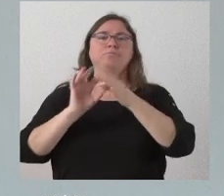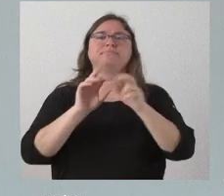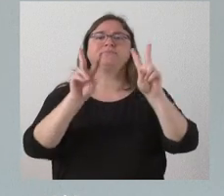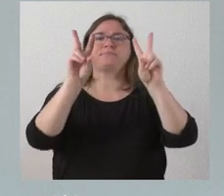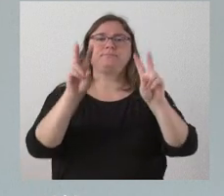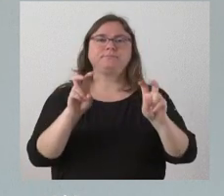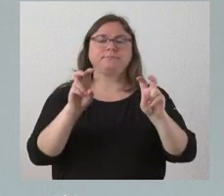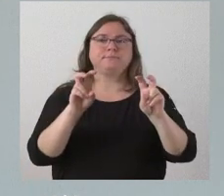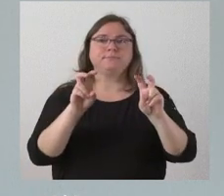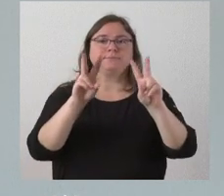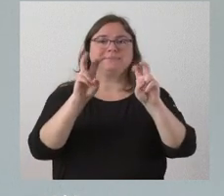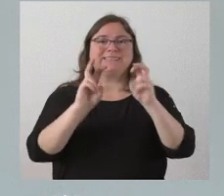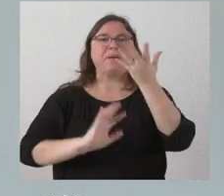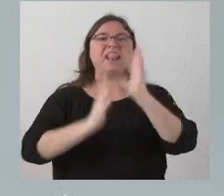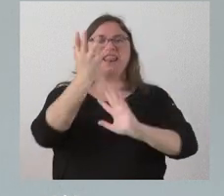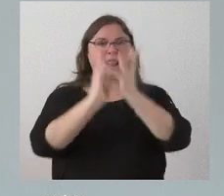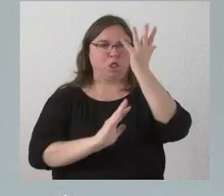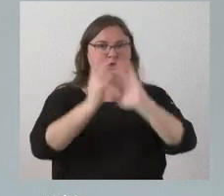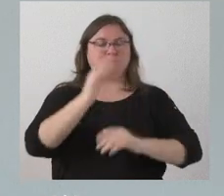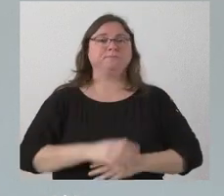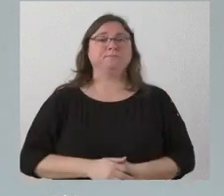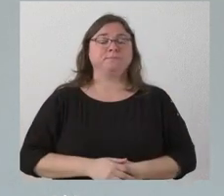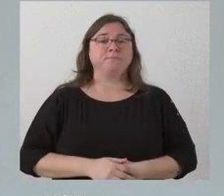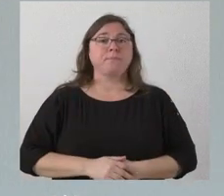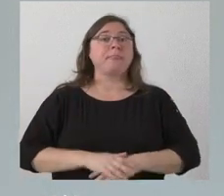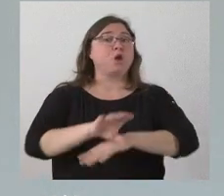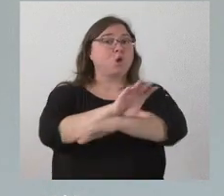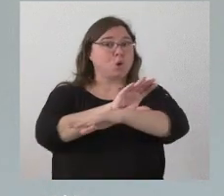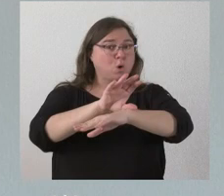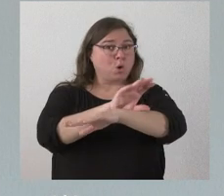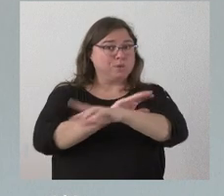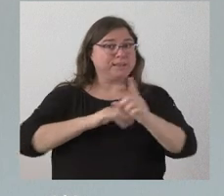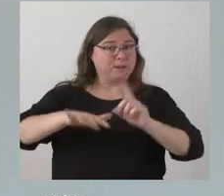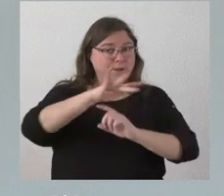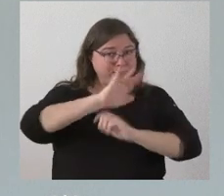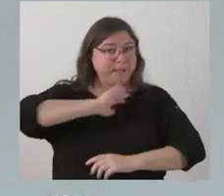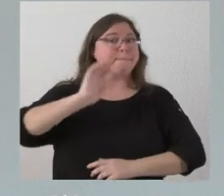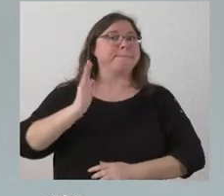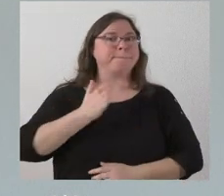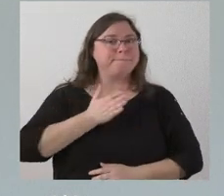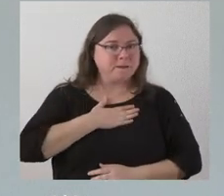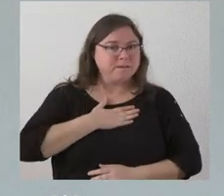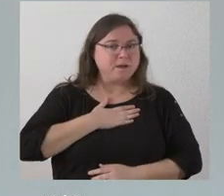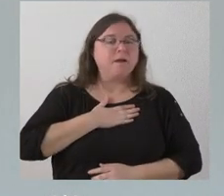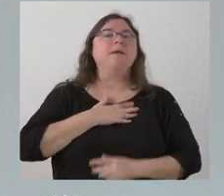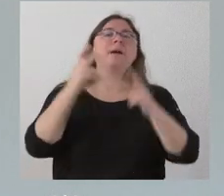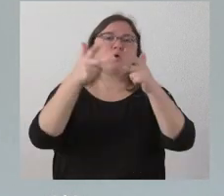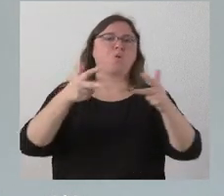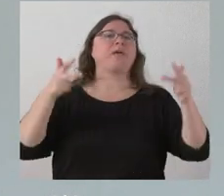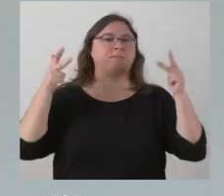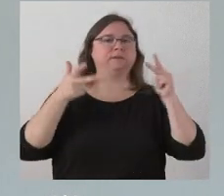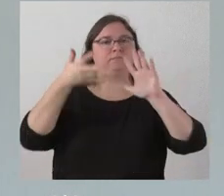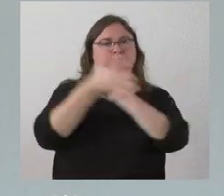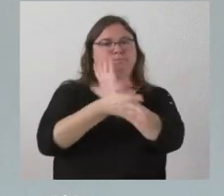de incendios. Mañana el consejero de Medio Ambiente comparecerá en rueda de prensa para dar ya